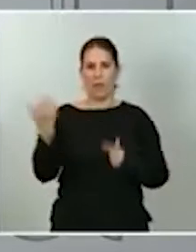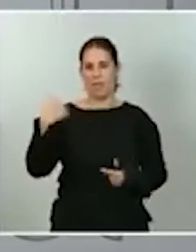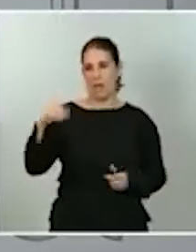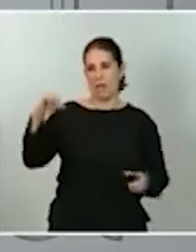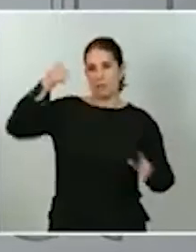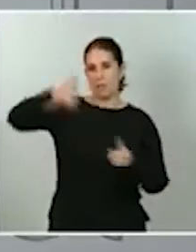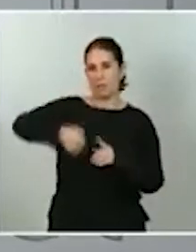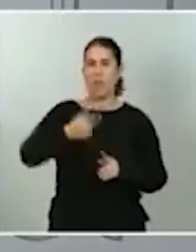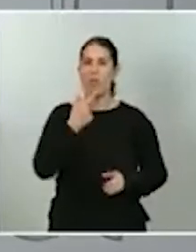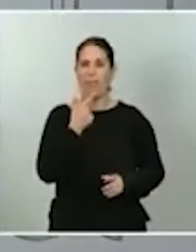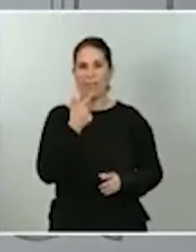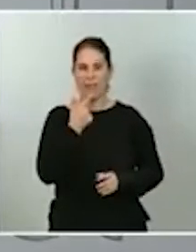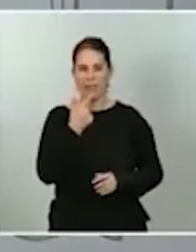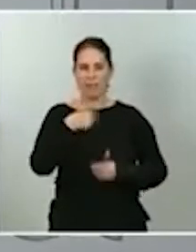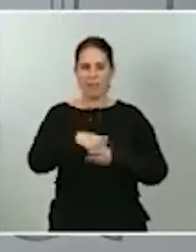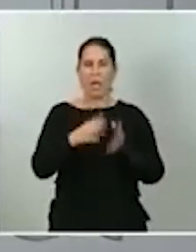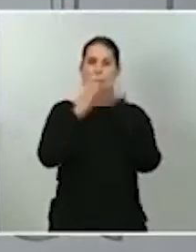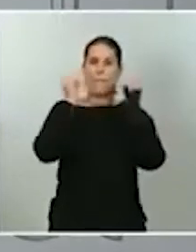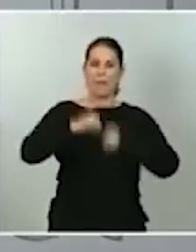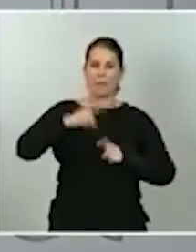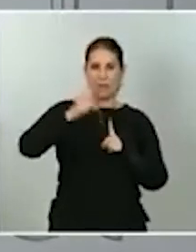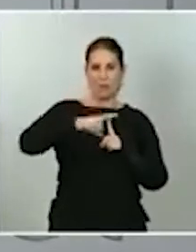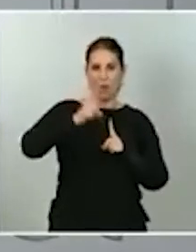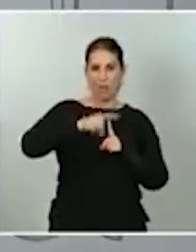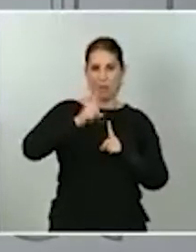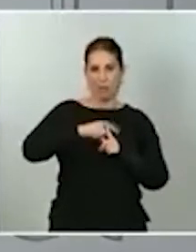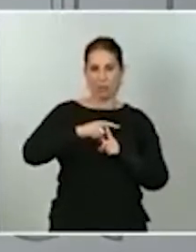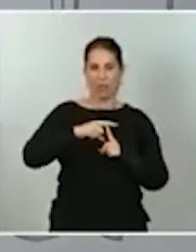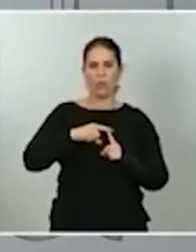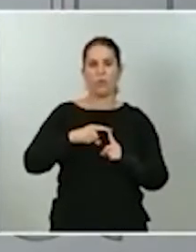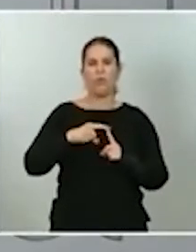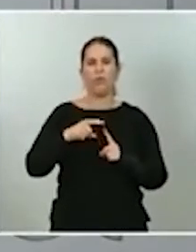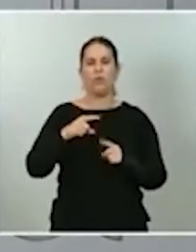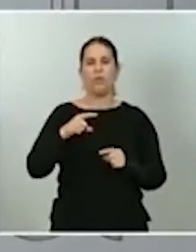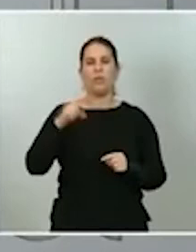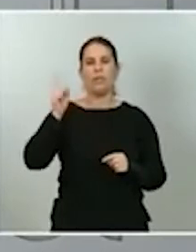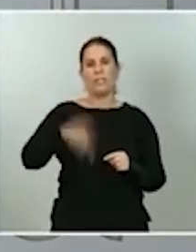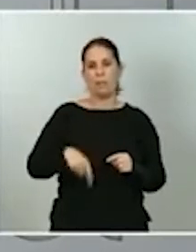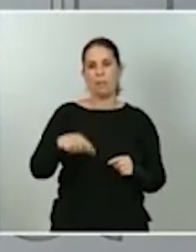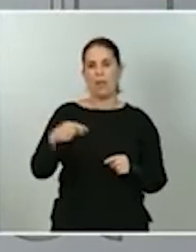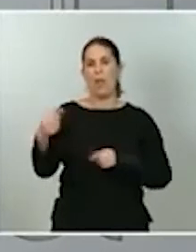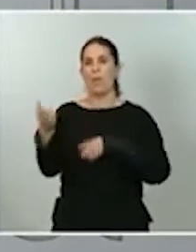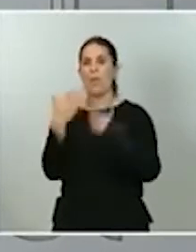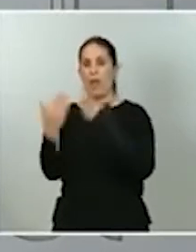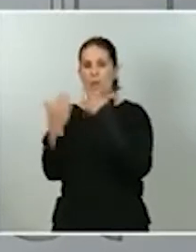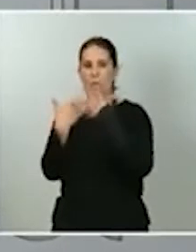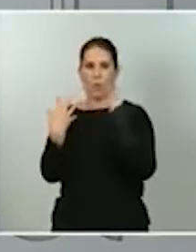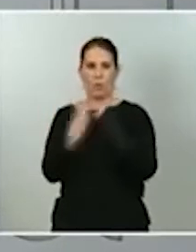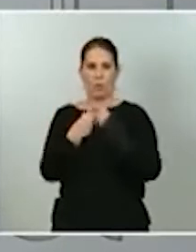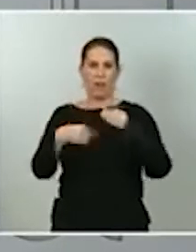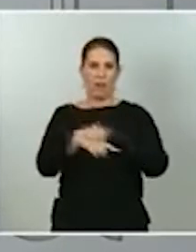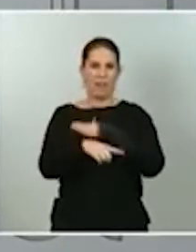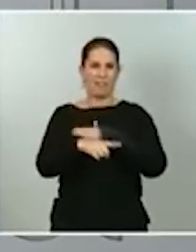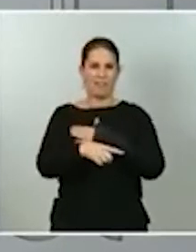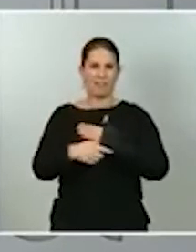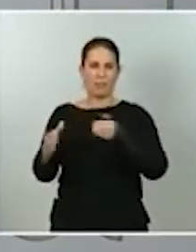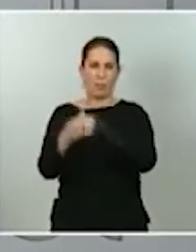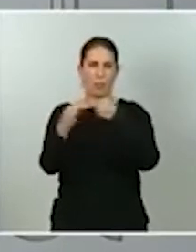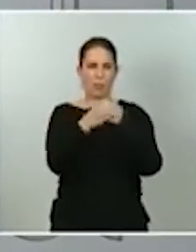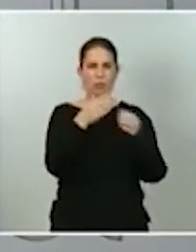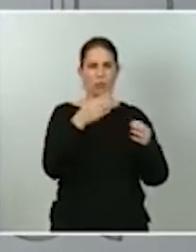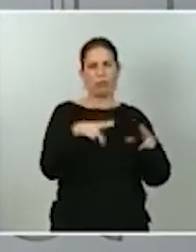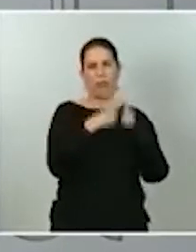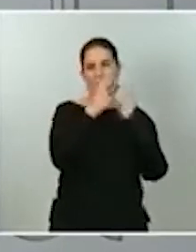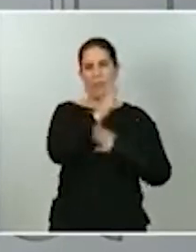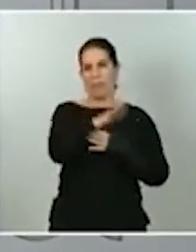en el Pacto de Toledo, en la mesa del Pacto de Toledo, como en el diálogo con los agentes sociales. El ministro,